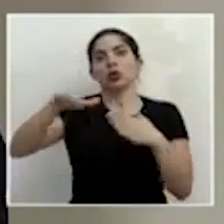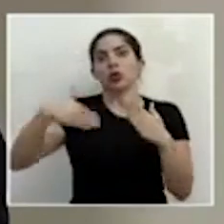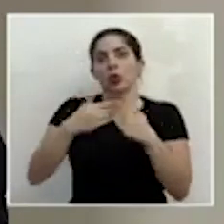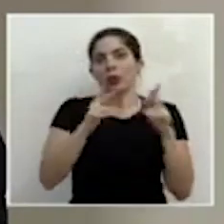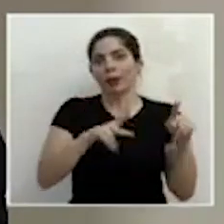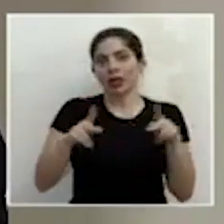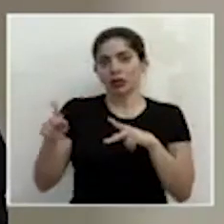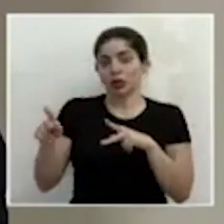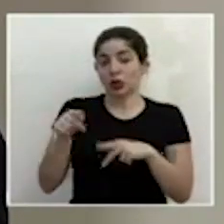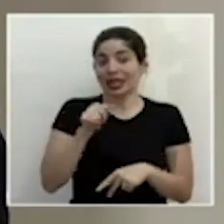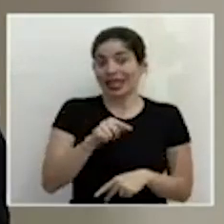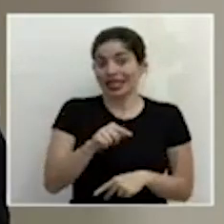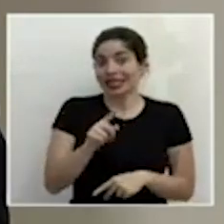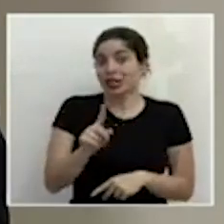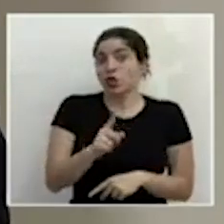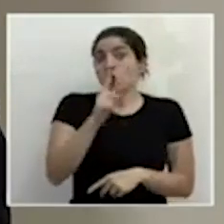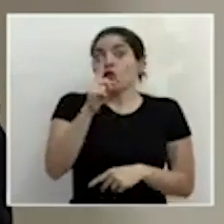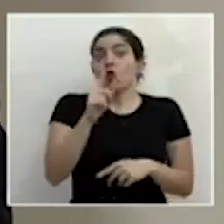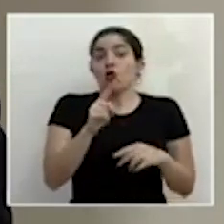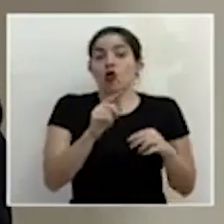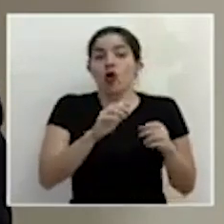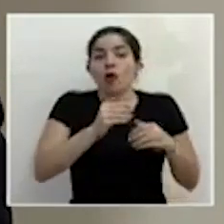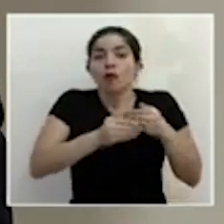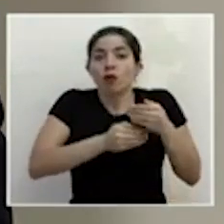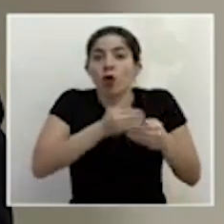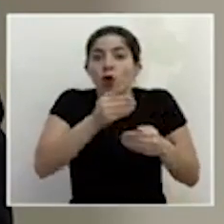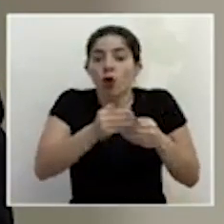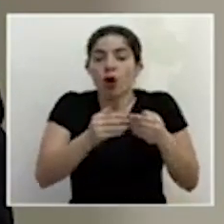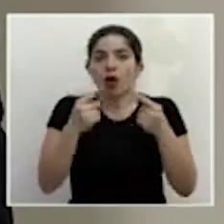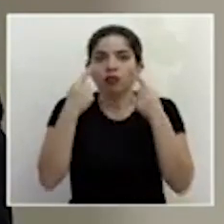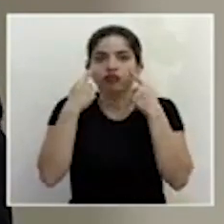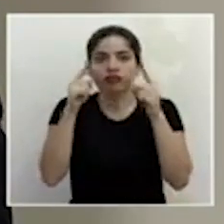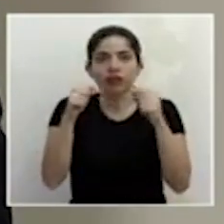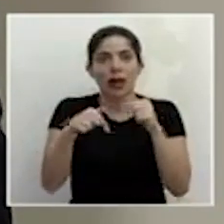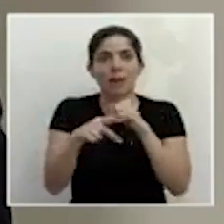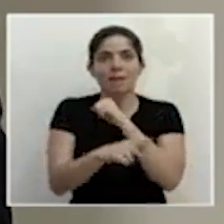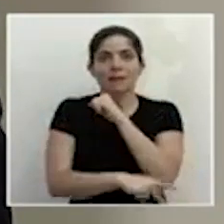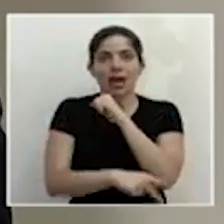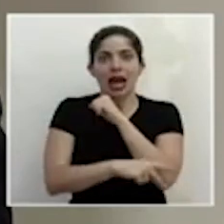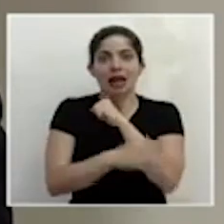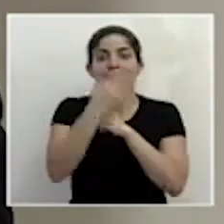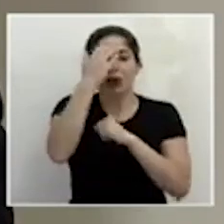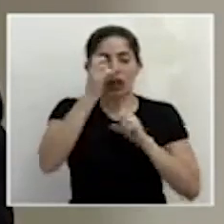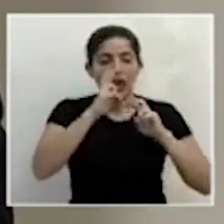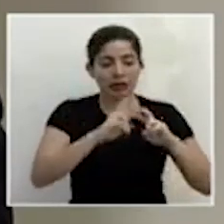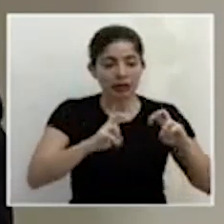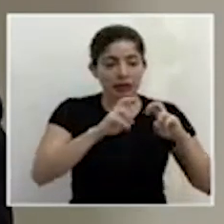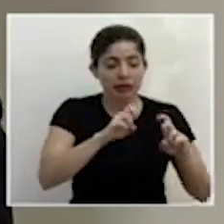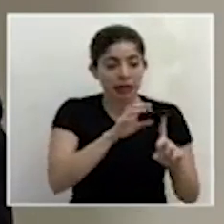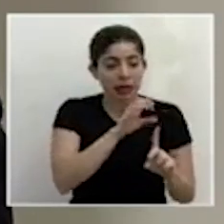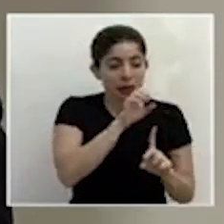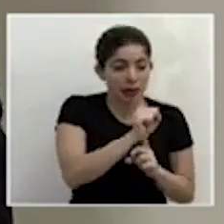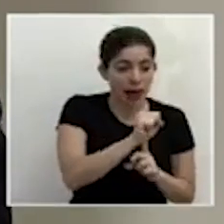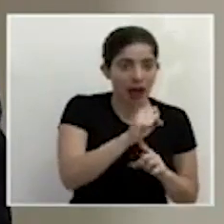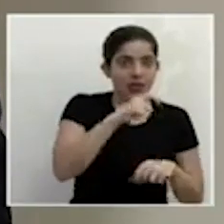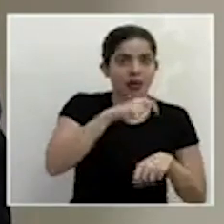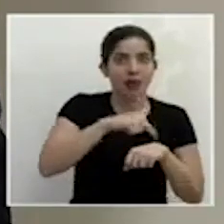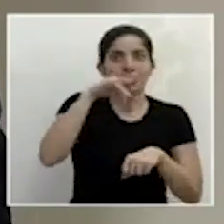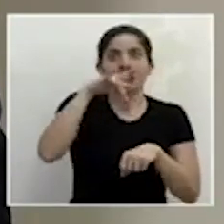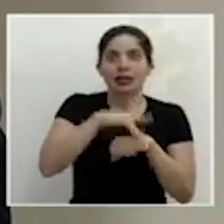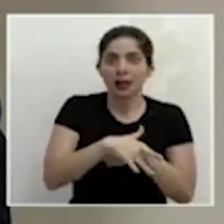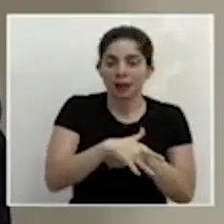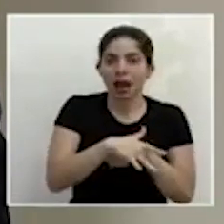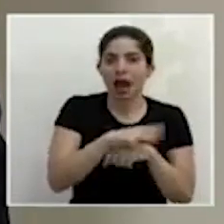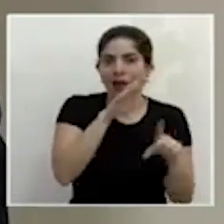una de las fórmulas de éxito de nuestro país, que es esa realización de pruebas, identificación oportuna de